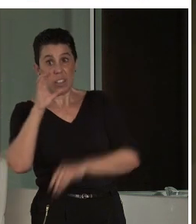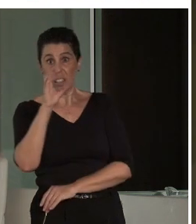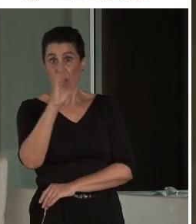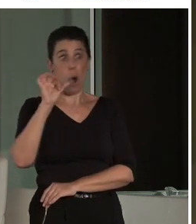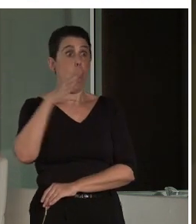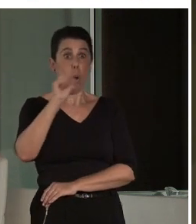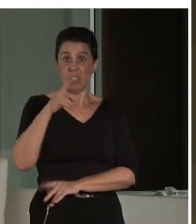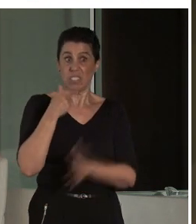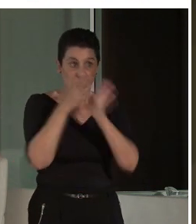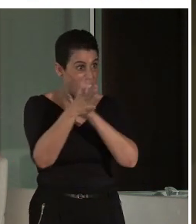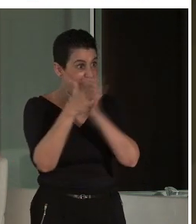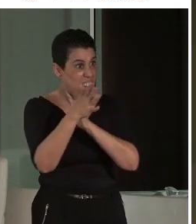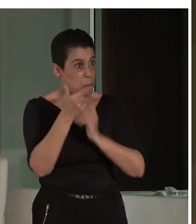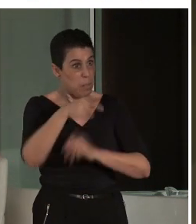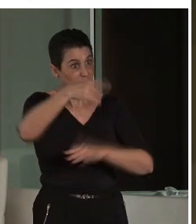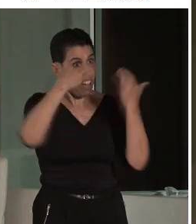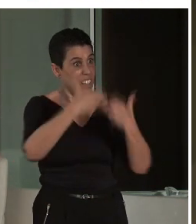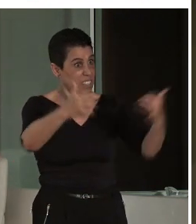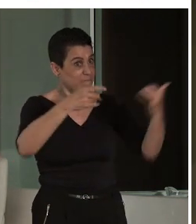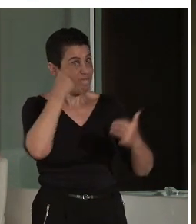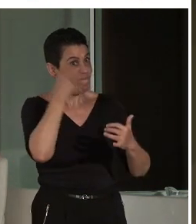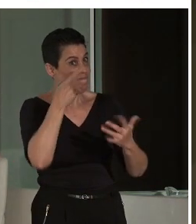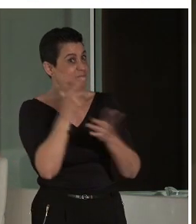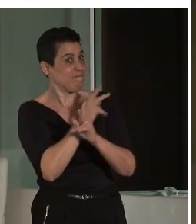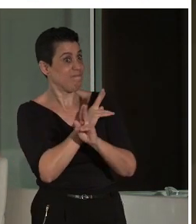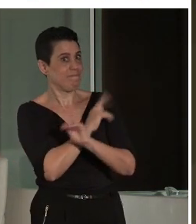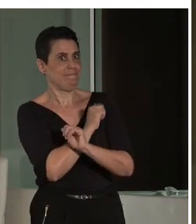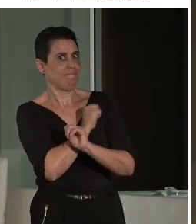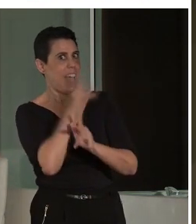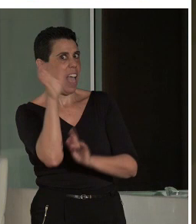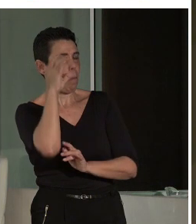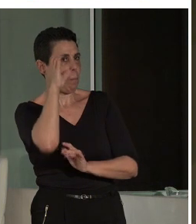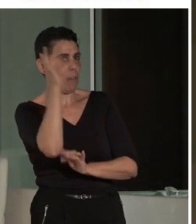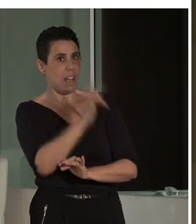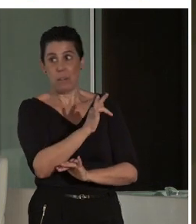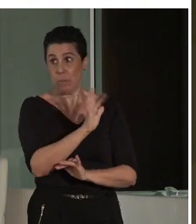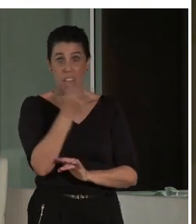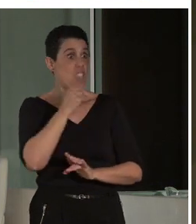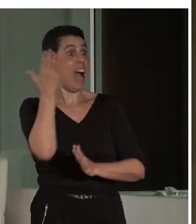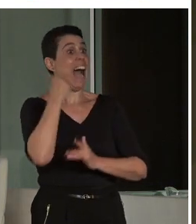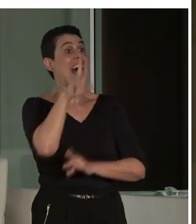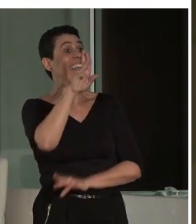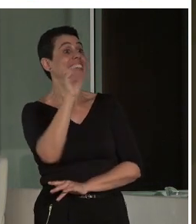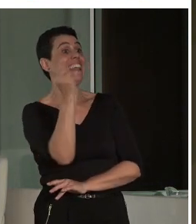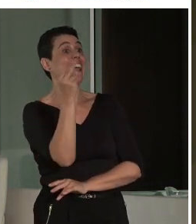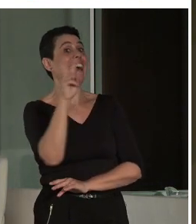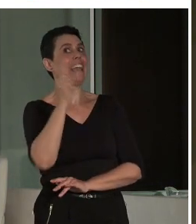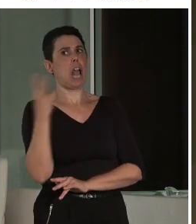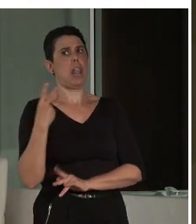mucho interés en escucharte, porque sí que se diferencia un poco, ¿no? Y lo estuve discutiendo con Raquel en el café,